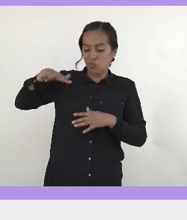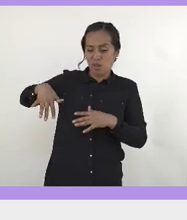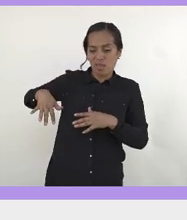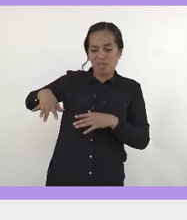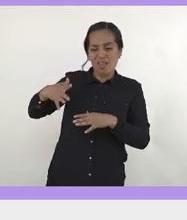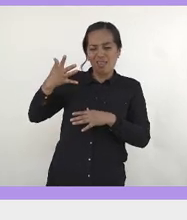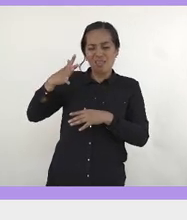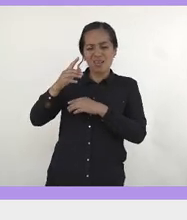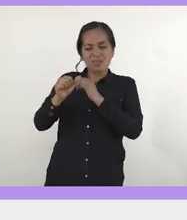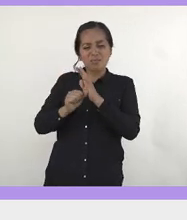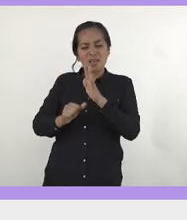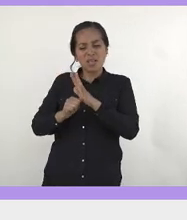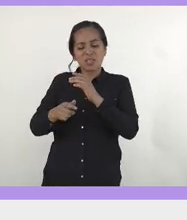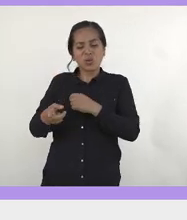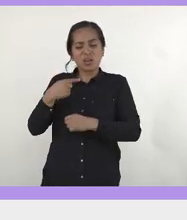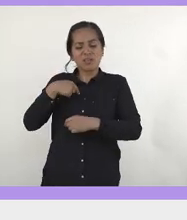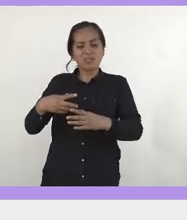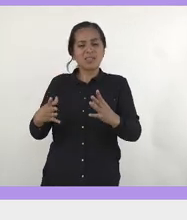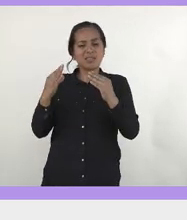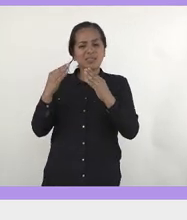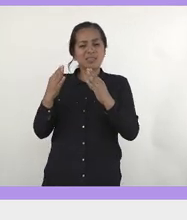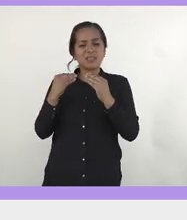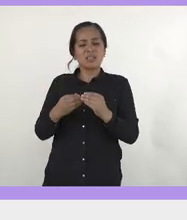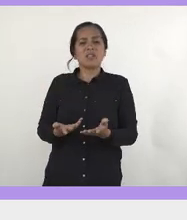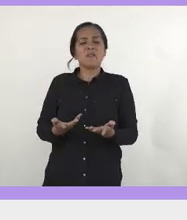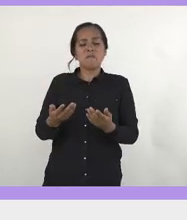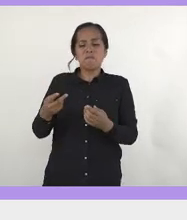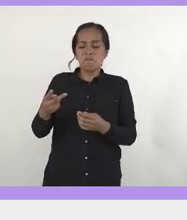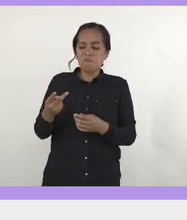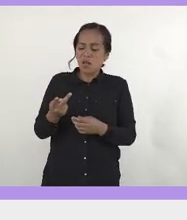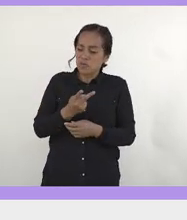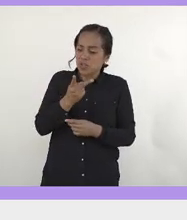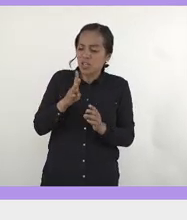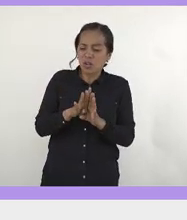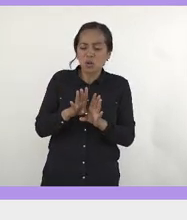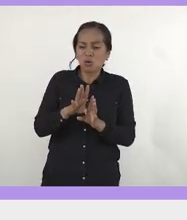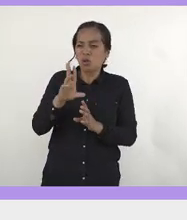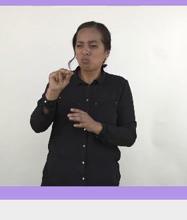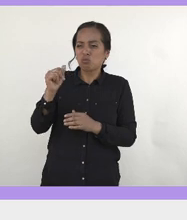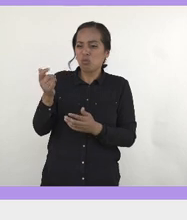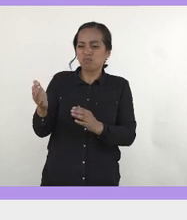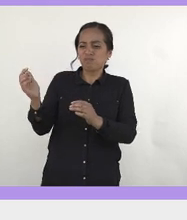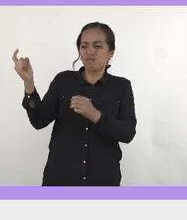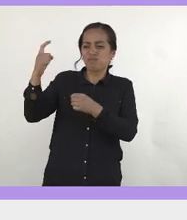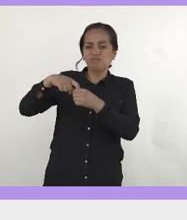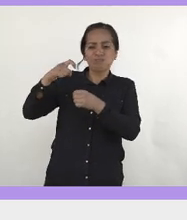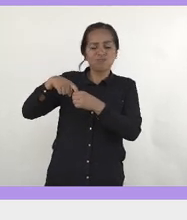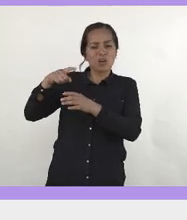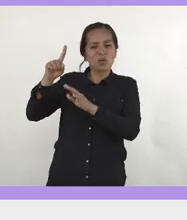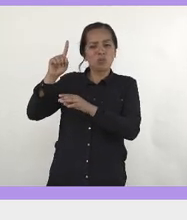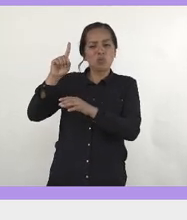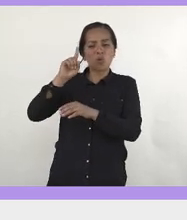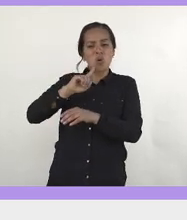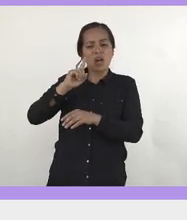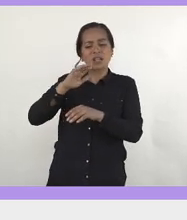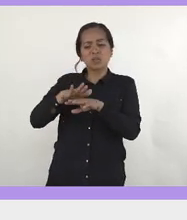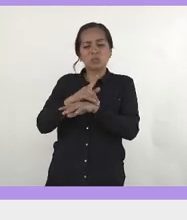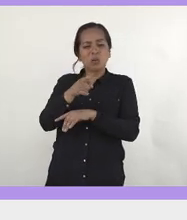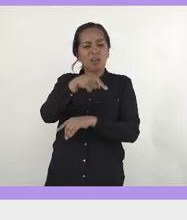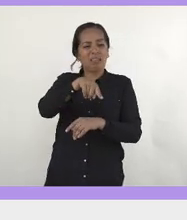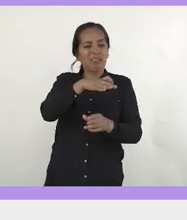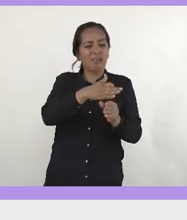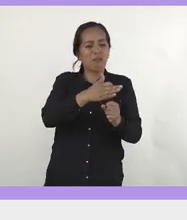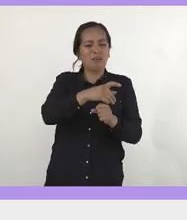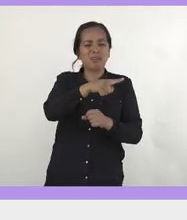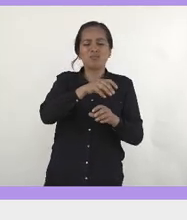cuestionarnos lo que nos enseñaron, cuestionarnos lo que nos dijo el señor de que no va a contratar mujeres, porque esta oficina está ya llena de